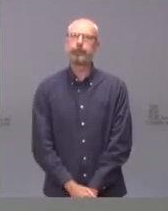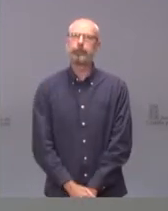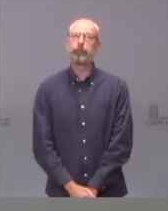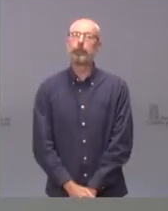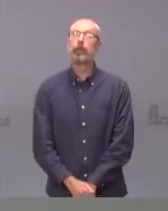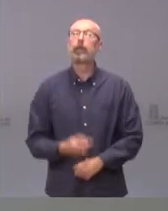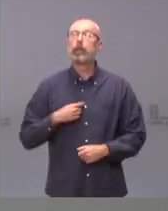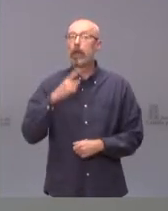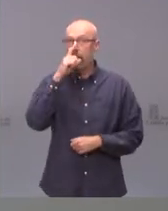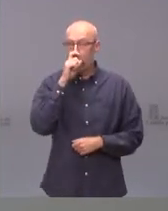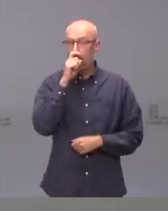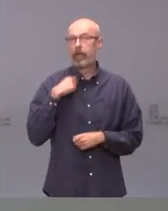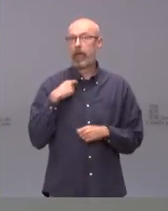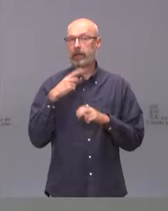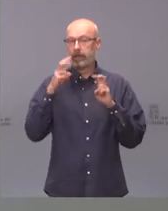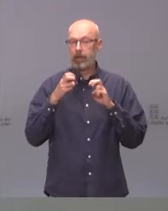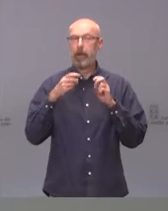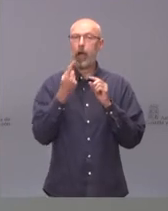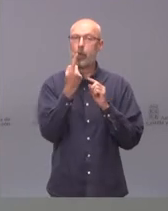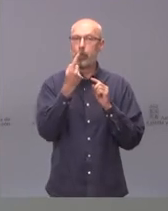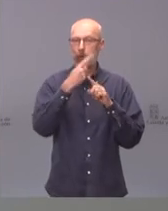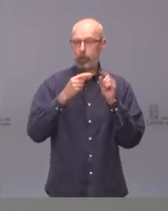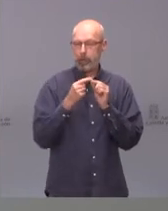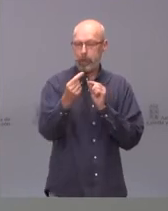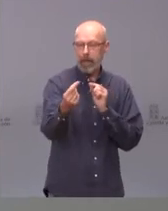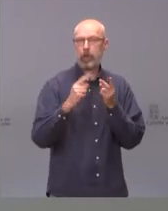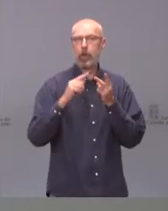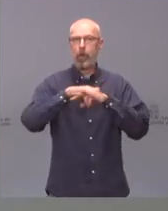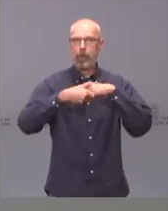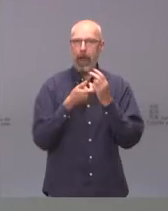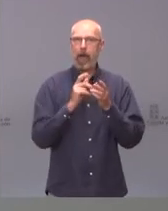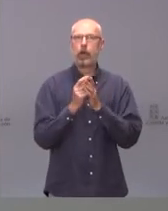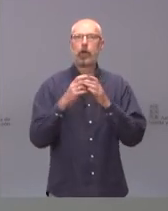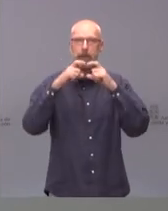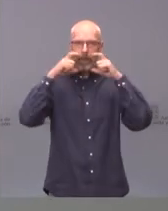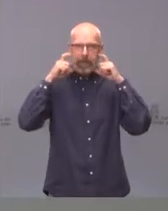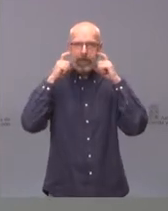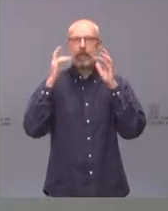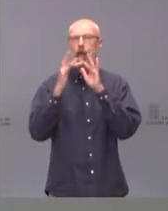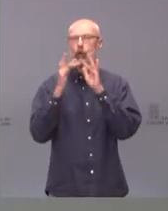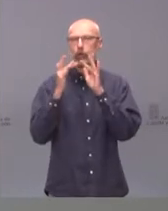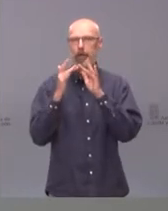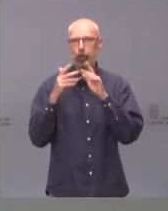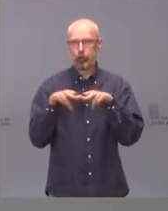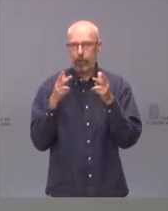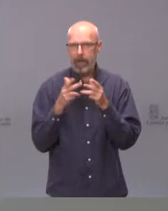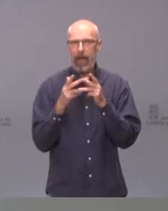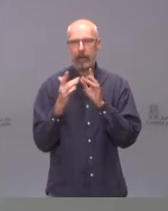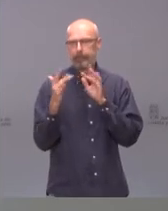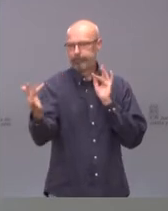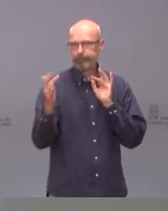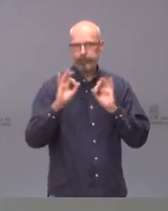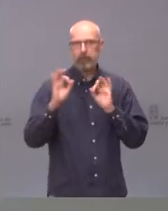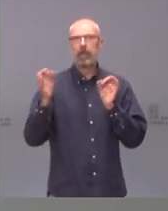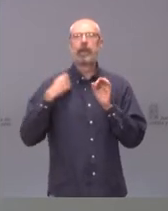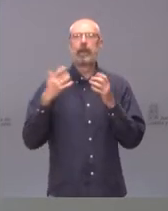CEMES, el metro y medio, el lavado de manos, mascarilla, máxima ventilación, mínimo contacto social y me quedo en casa si tengo síntomas o estoy